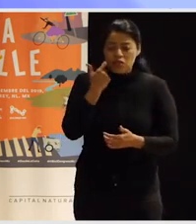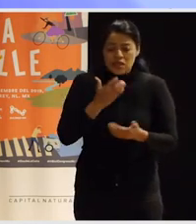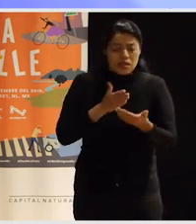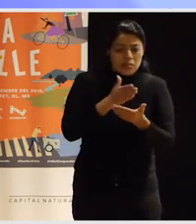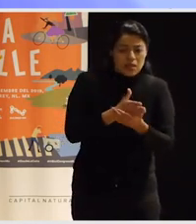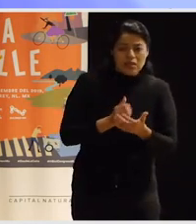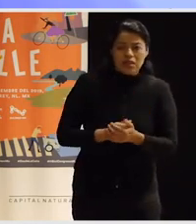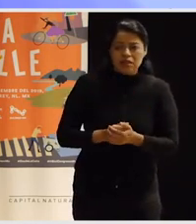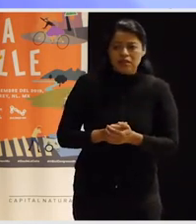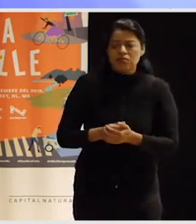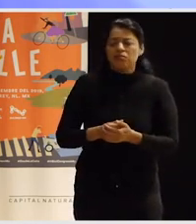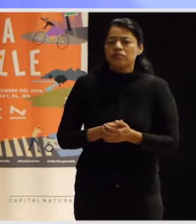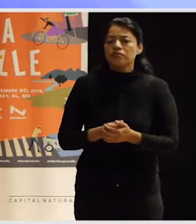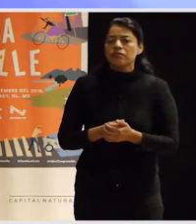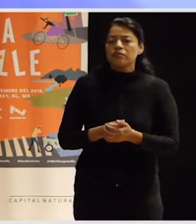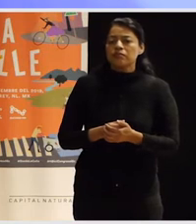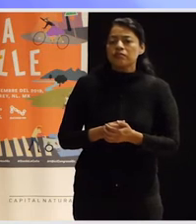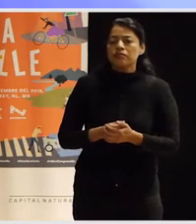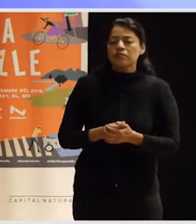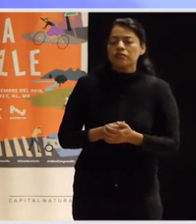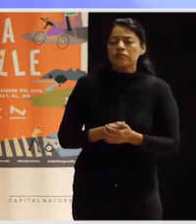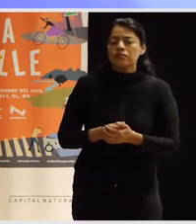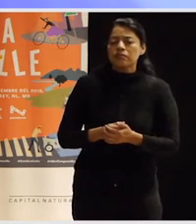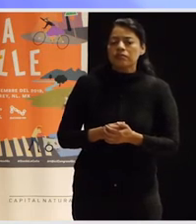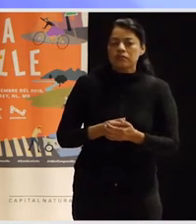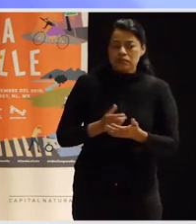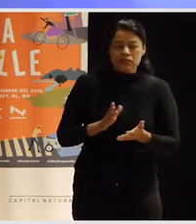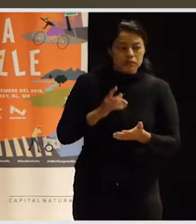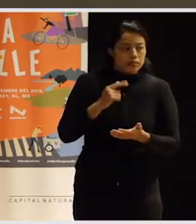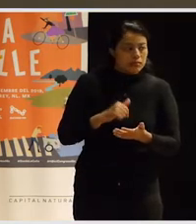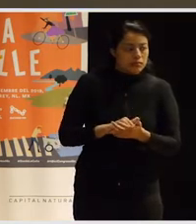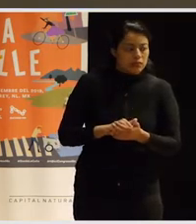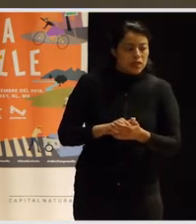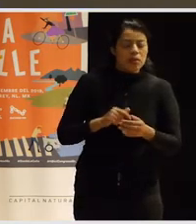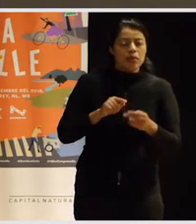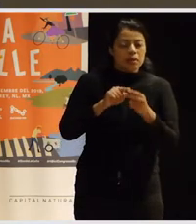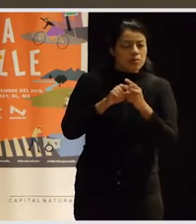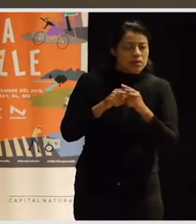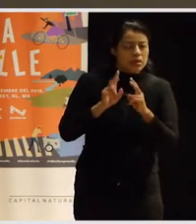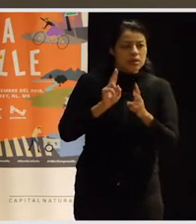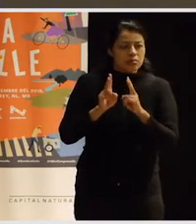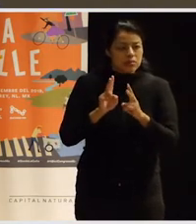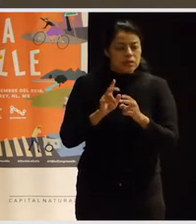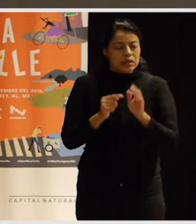Voy a ver si puedo compartiros... Creo que sí, ¿no? Voy a intentar compartir la pantalla, ¿vale?